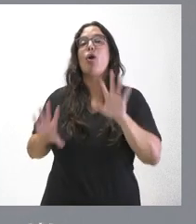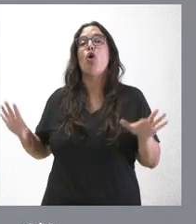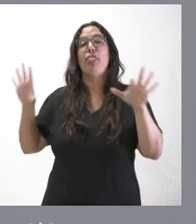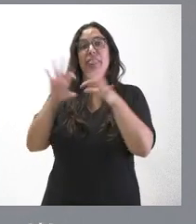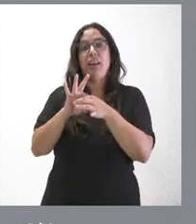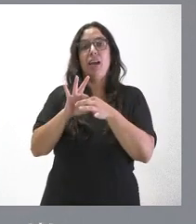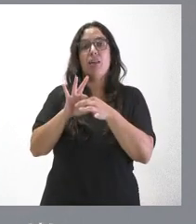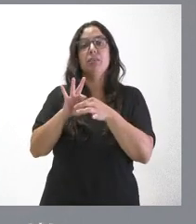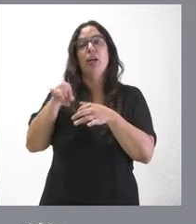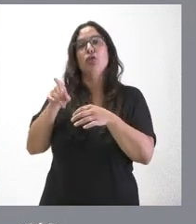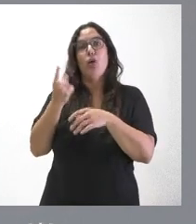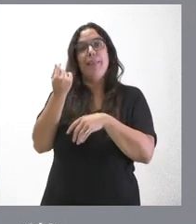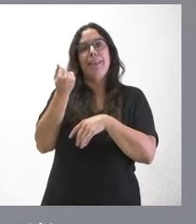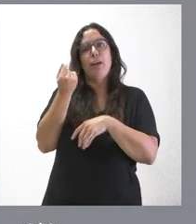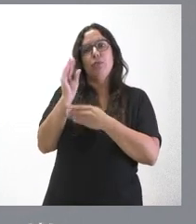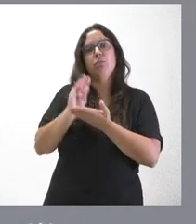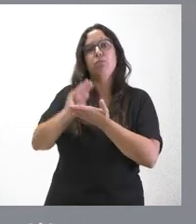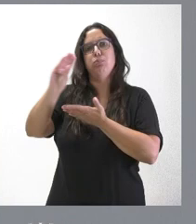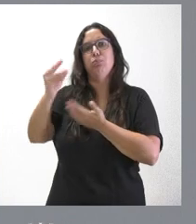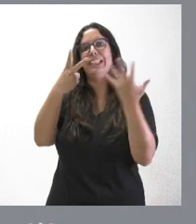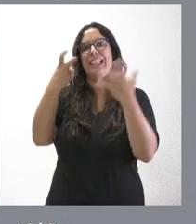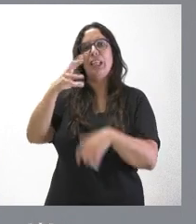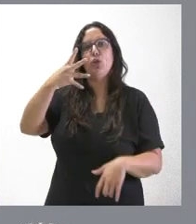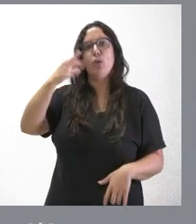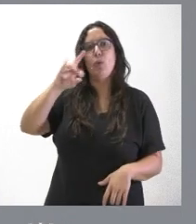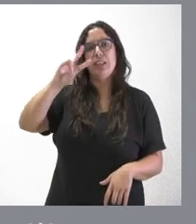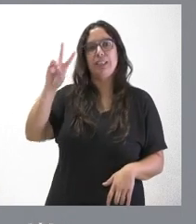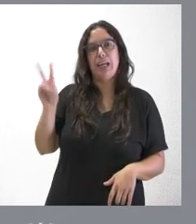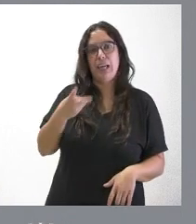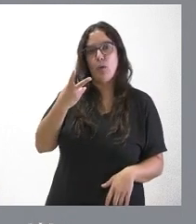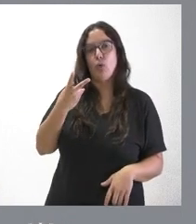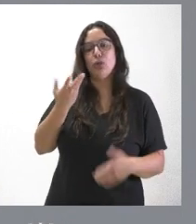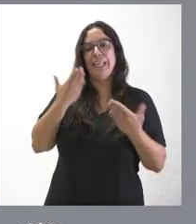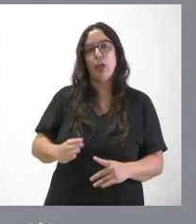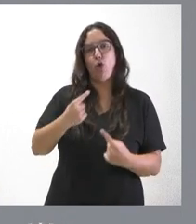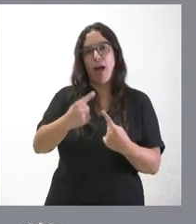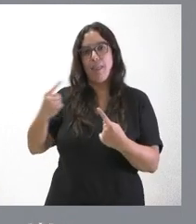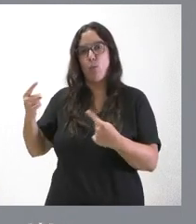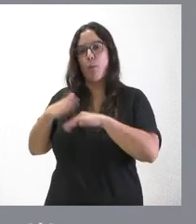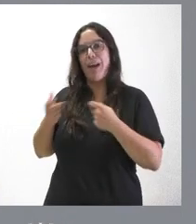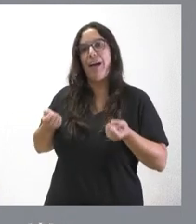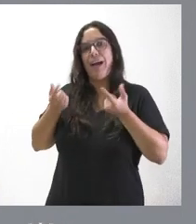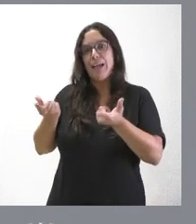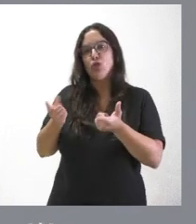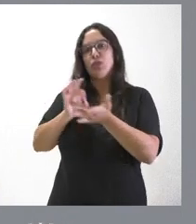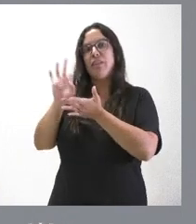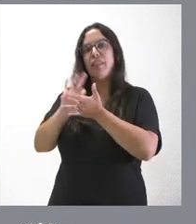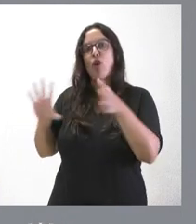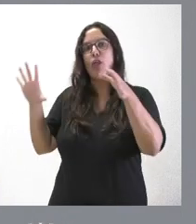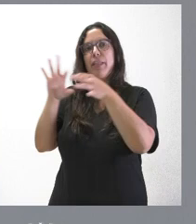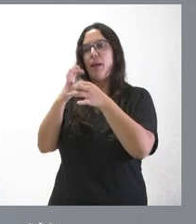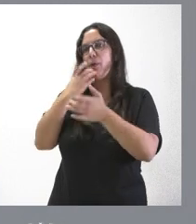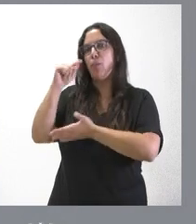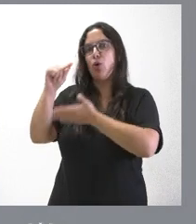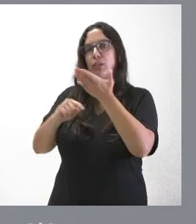que es una ayuda económica de 750 euros por hijo menor de tres años para gastos en servicios de conciliación, que se